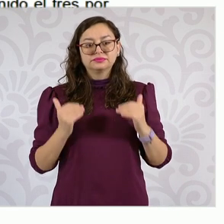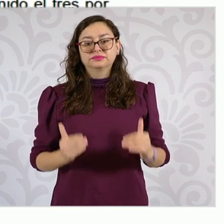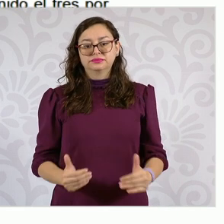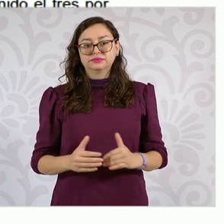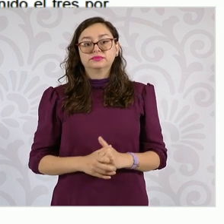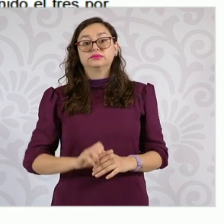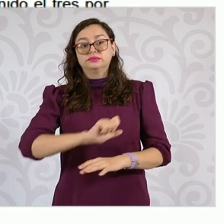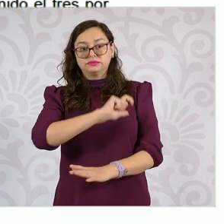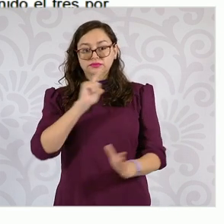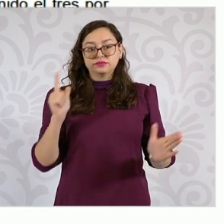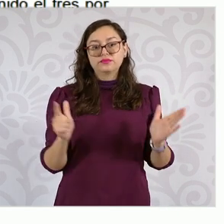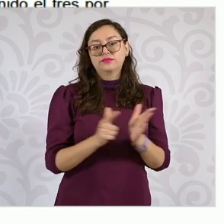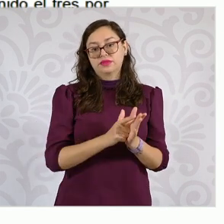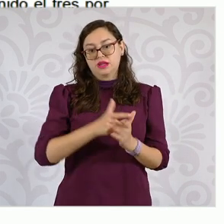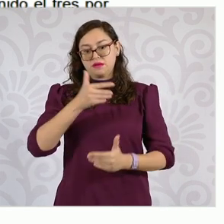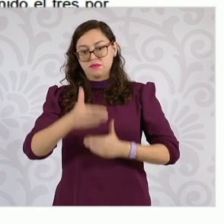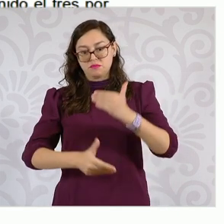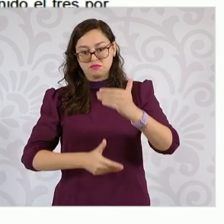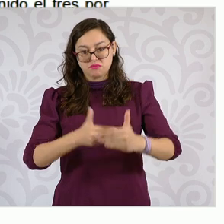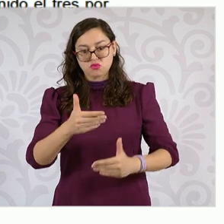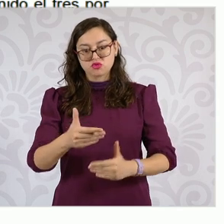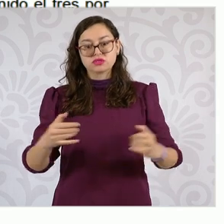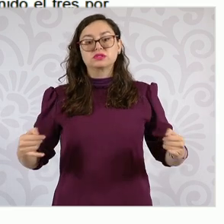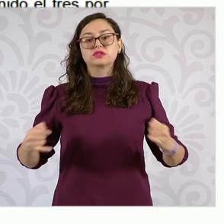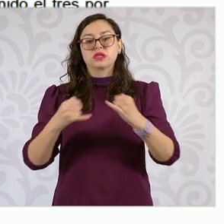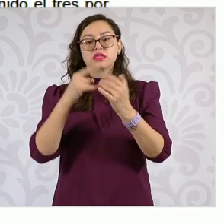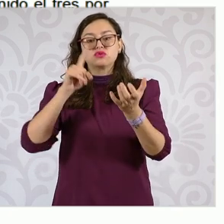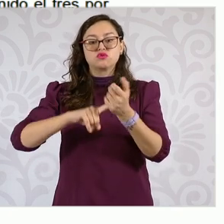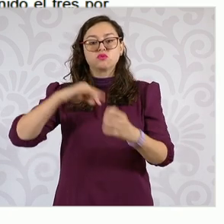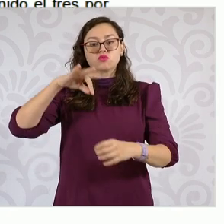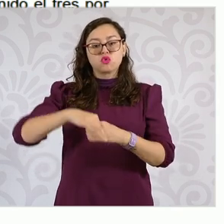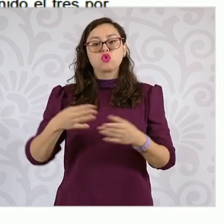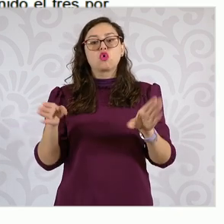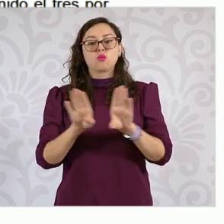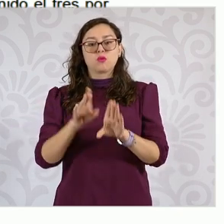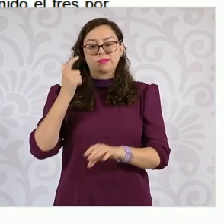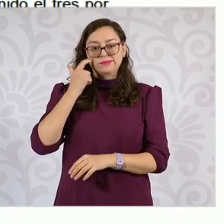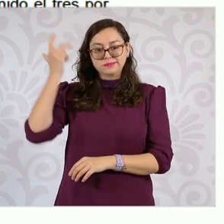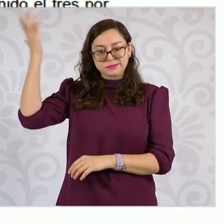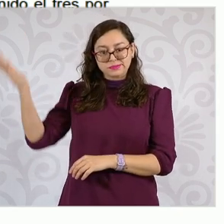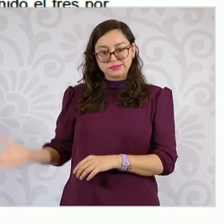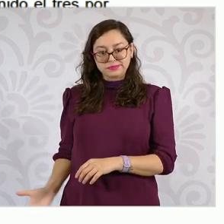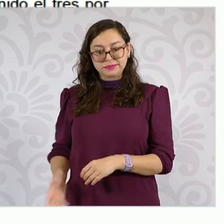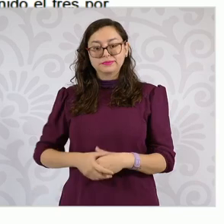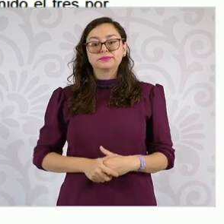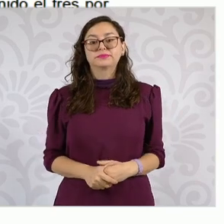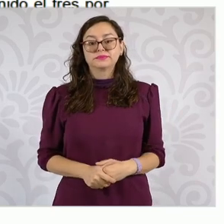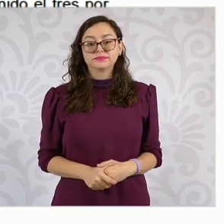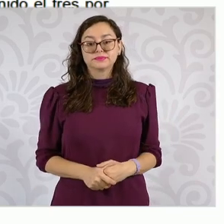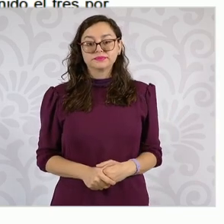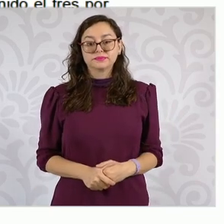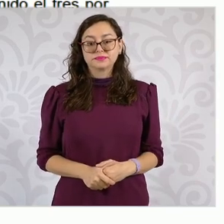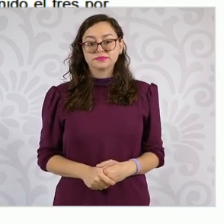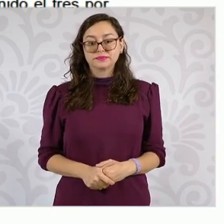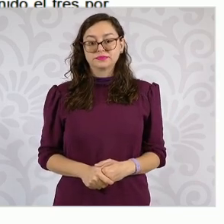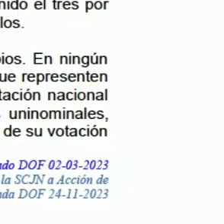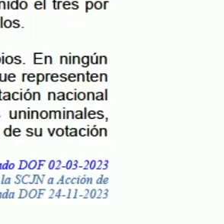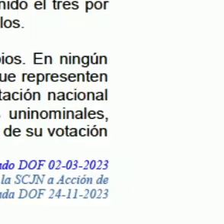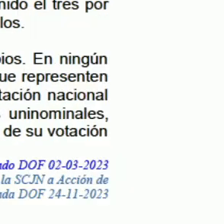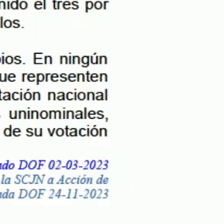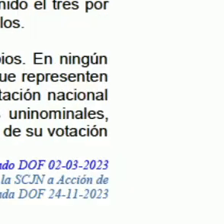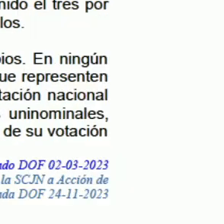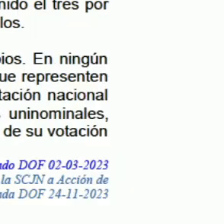La Ley General de Instituciones y Procedimientos Electorales plantea que 300 diputados son